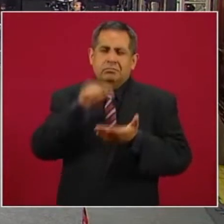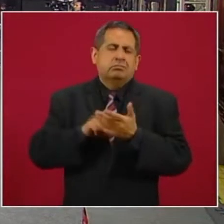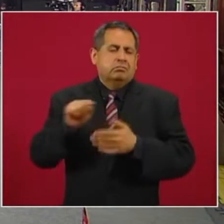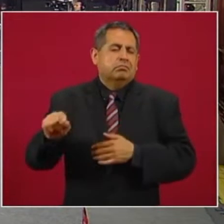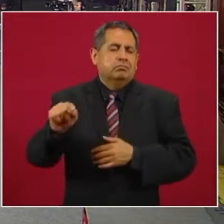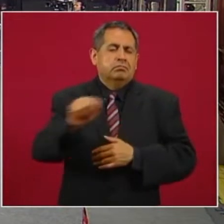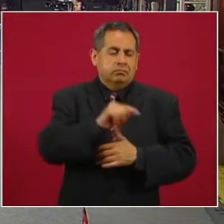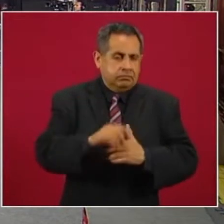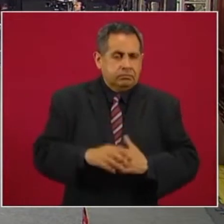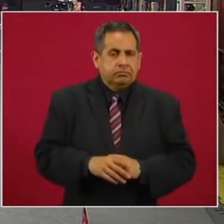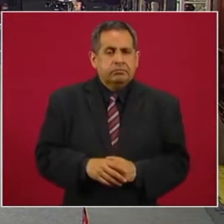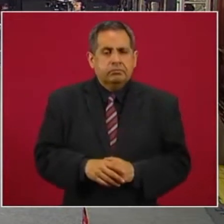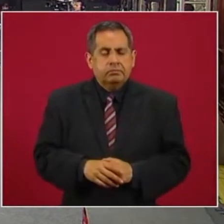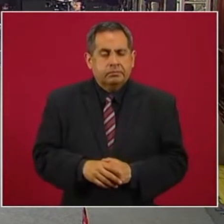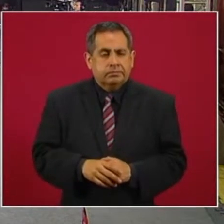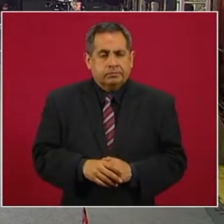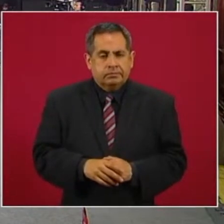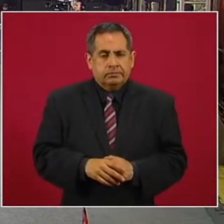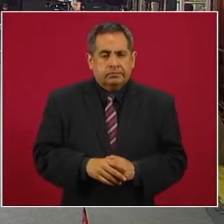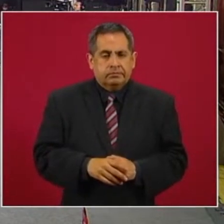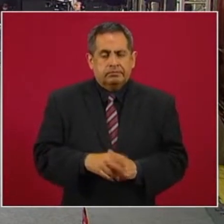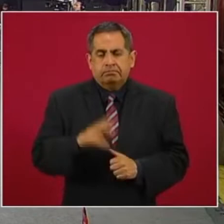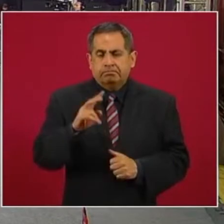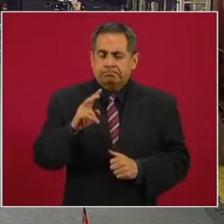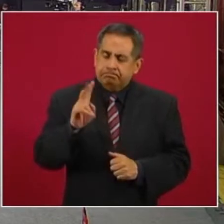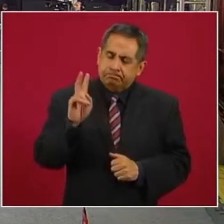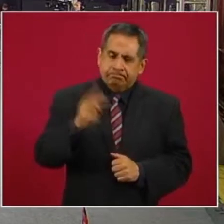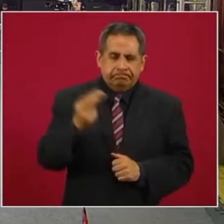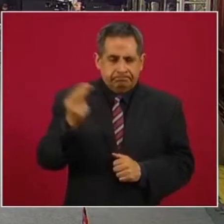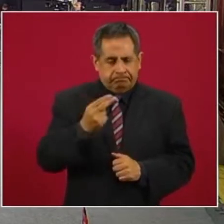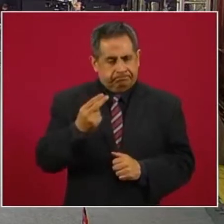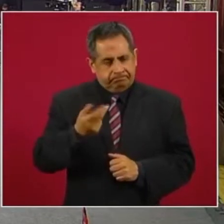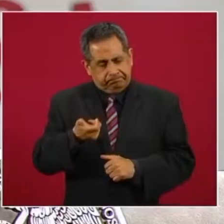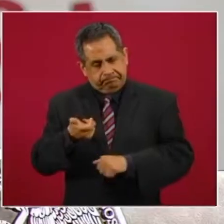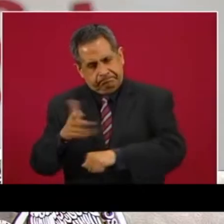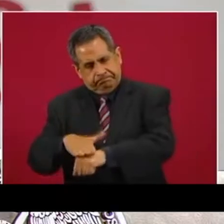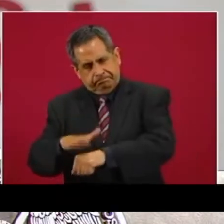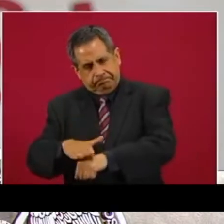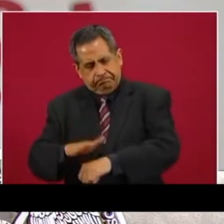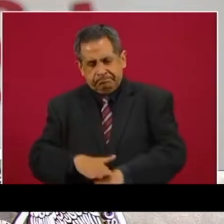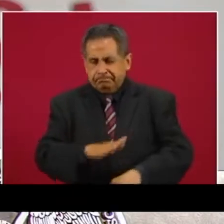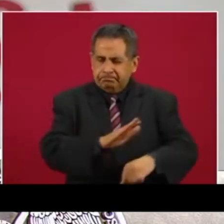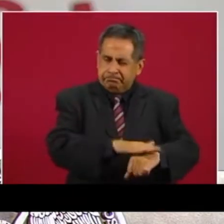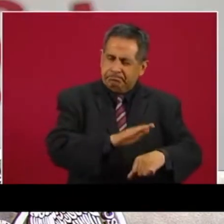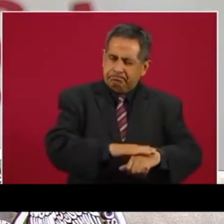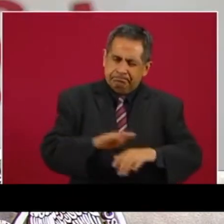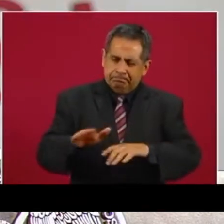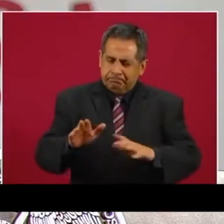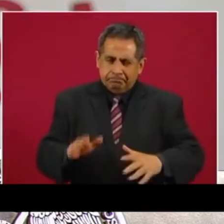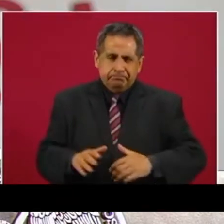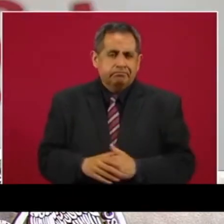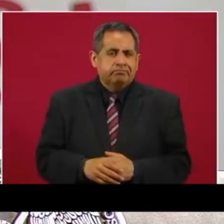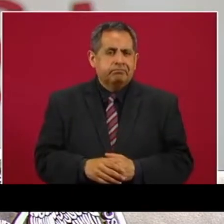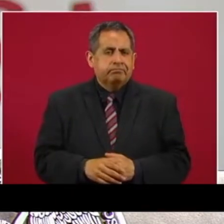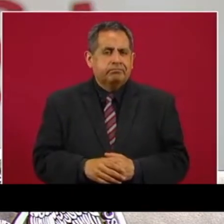Es pertinente hacer un llamado a